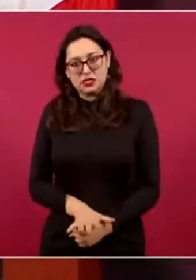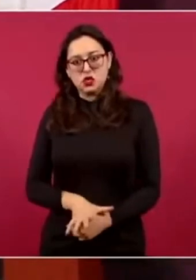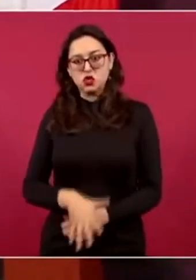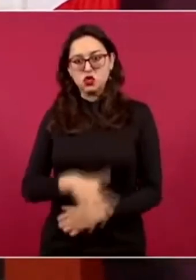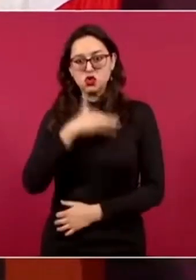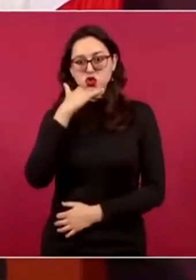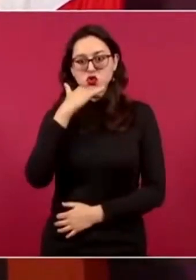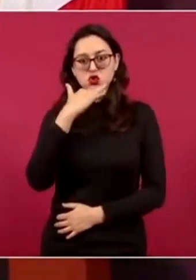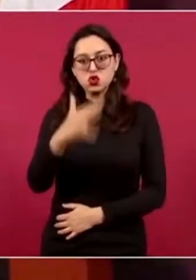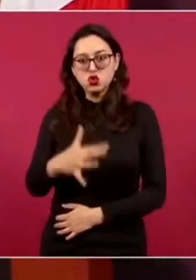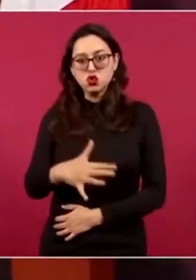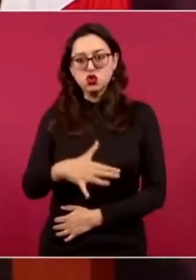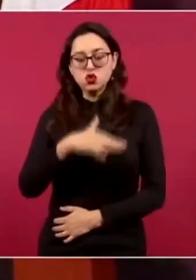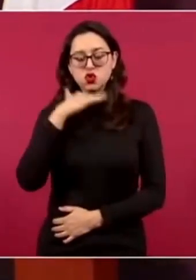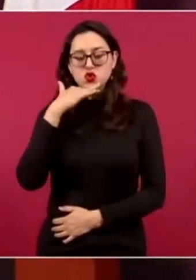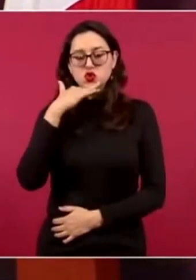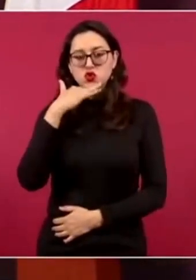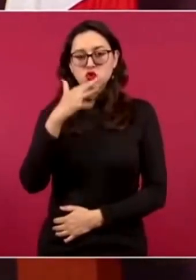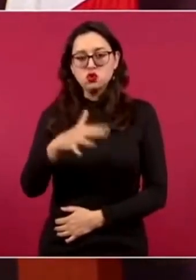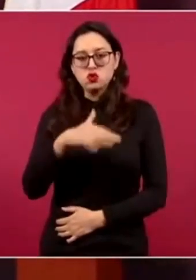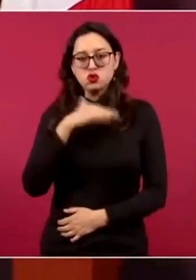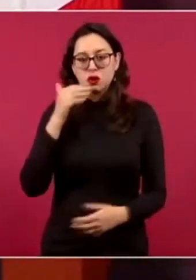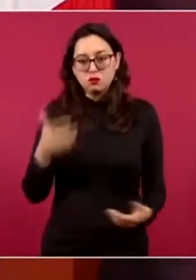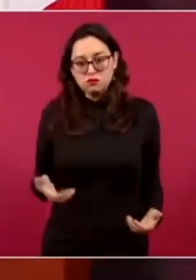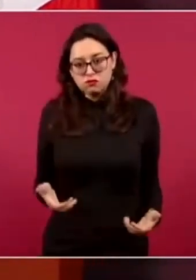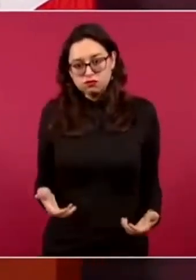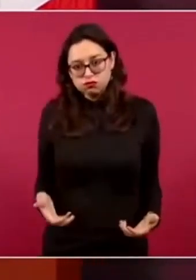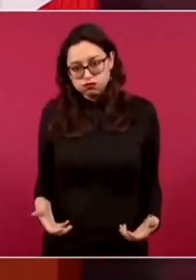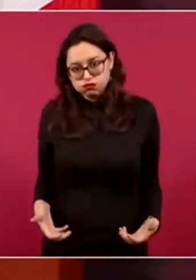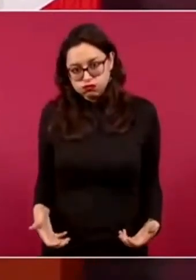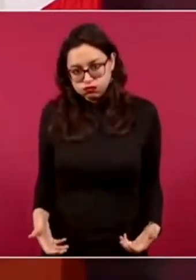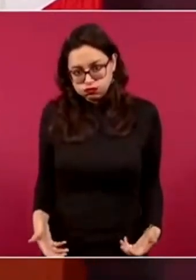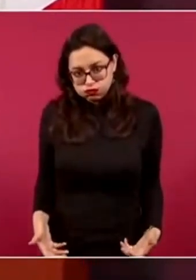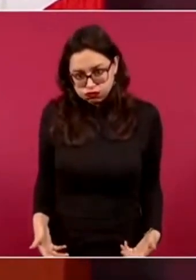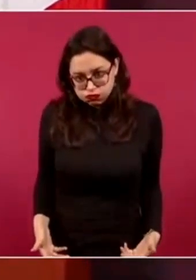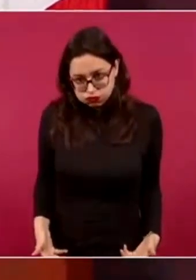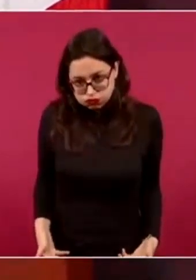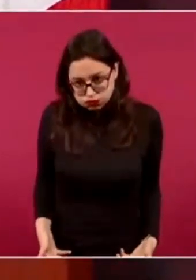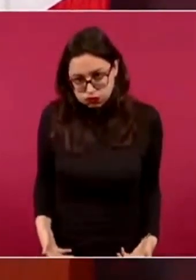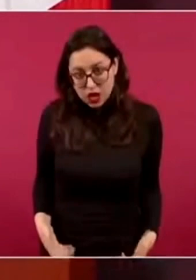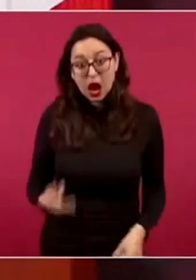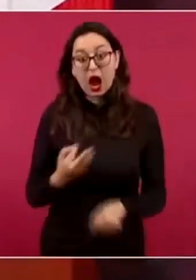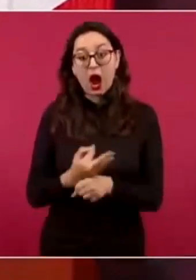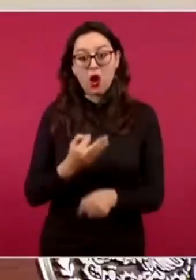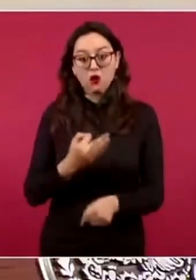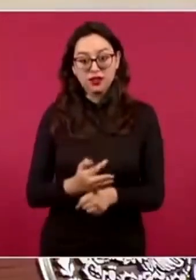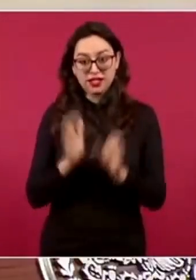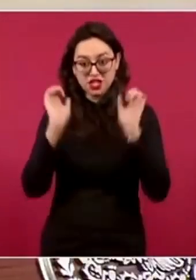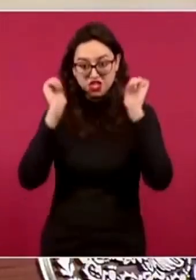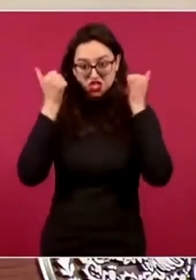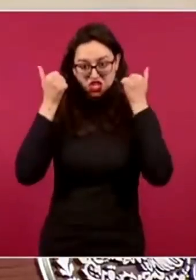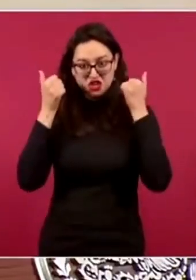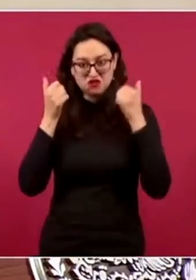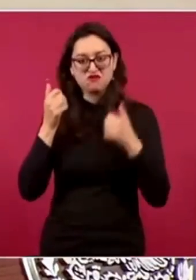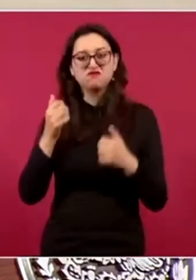corrupción? Y ahora ya está así el charro. Derechito.